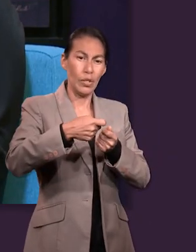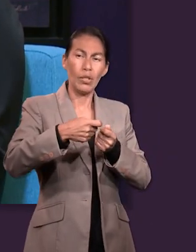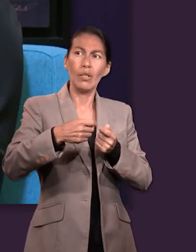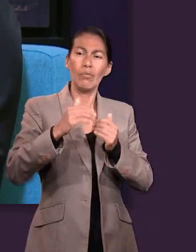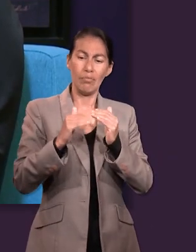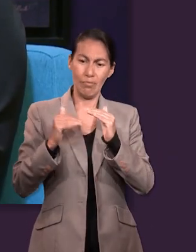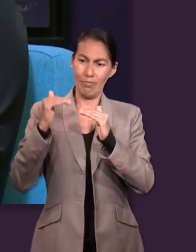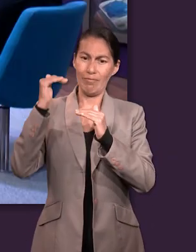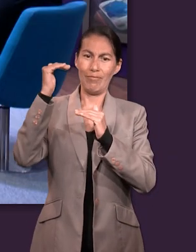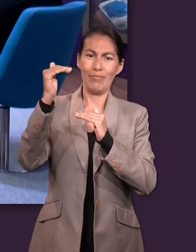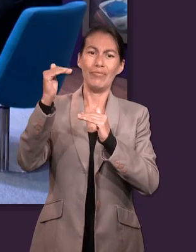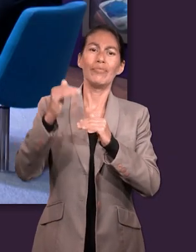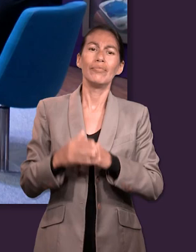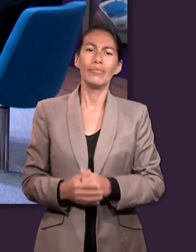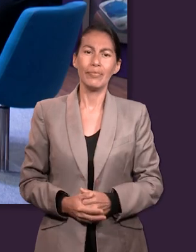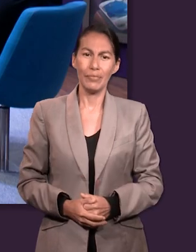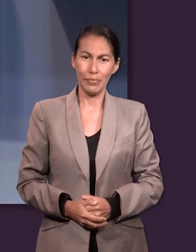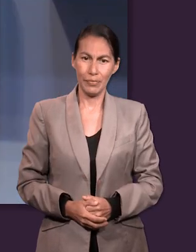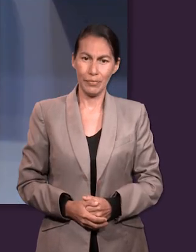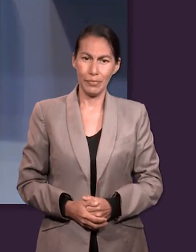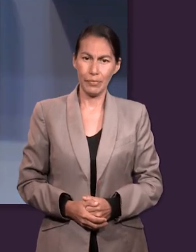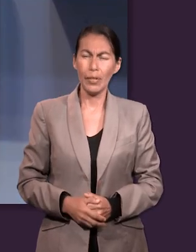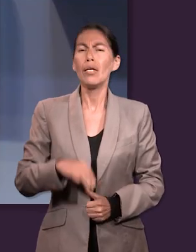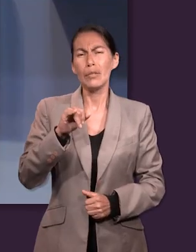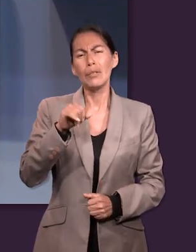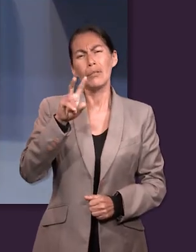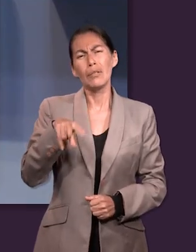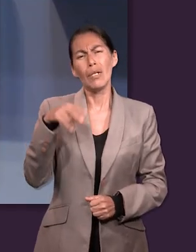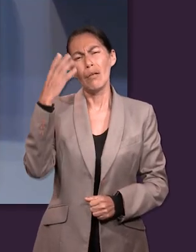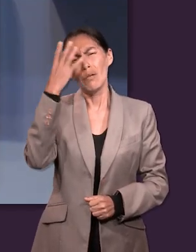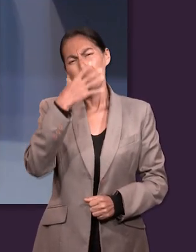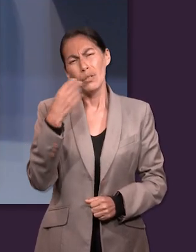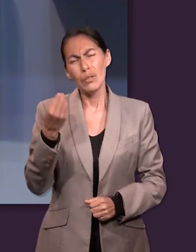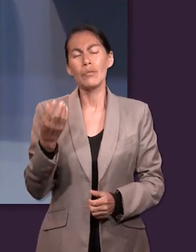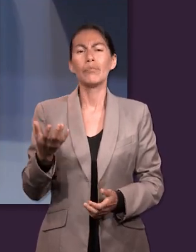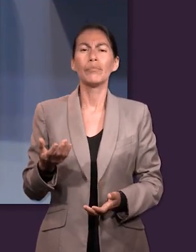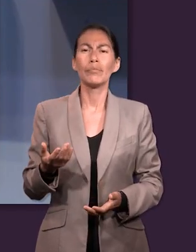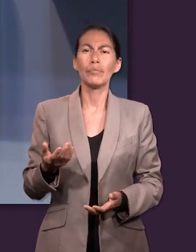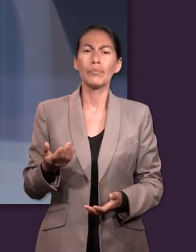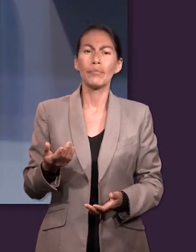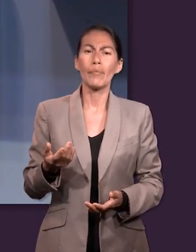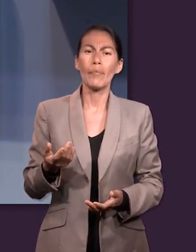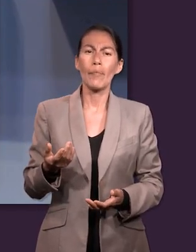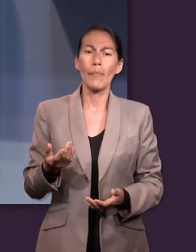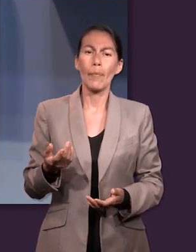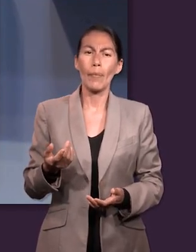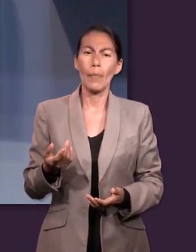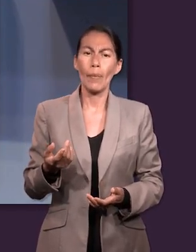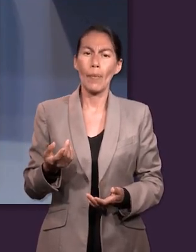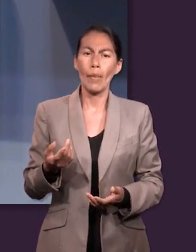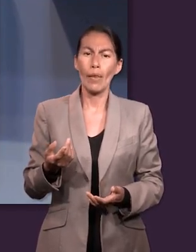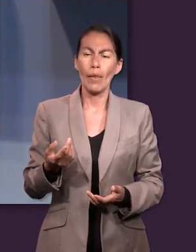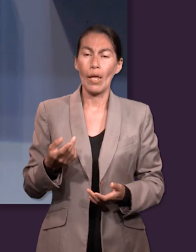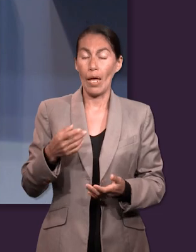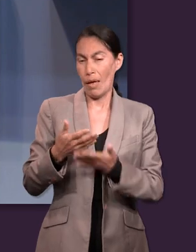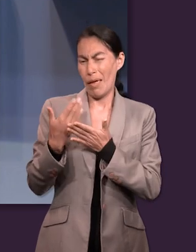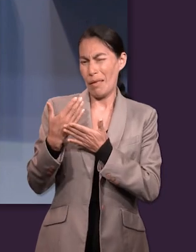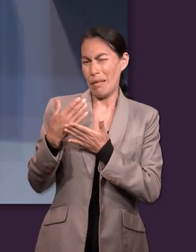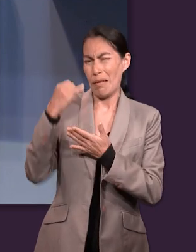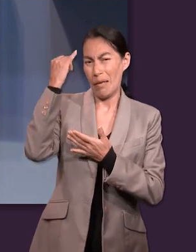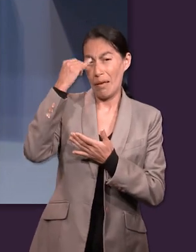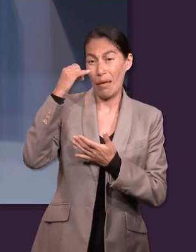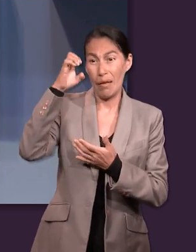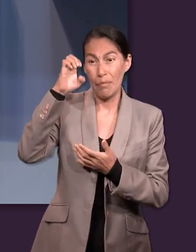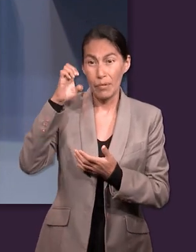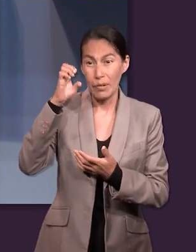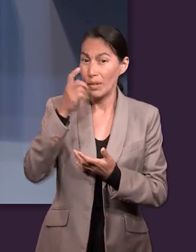Sí, es... Es bonito cómo lo menciona, pero también podemos encontrar aquí lo que decía Jaime